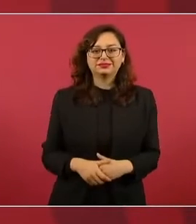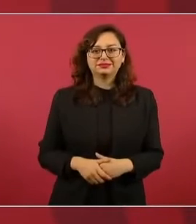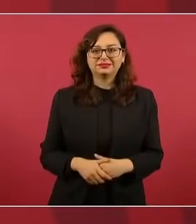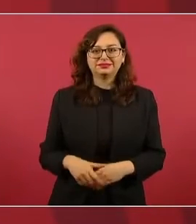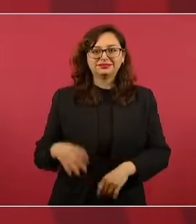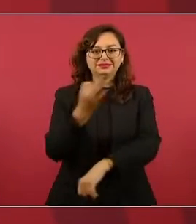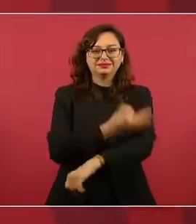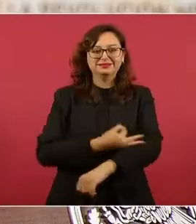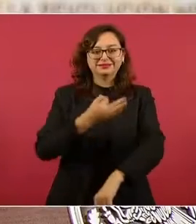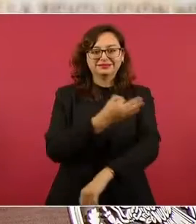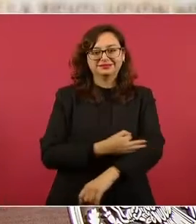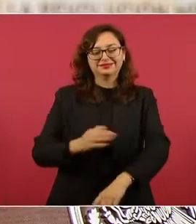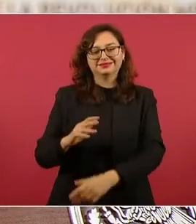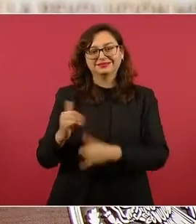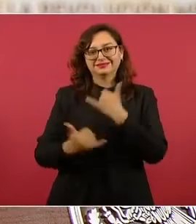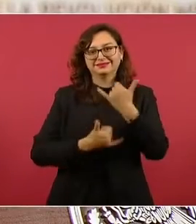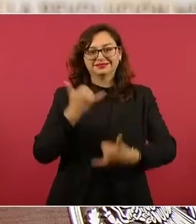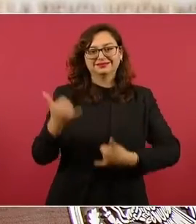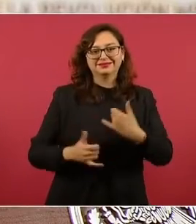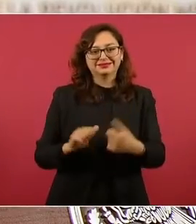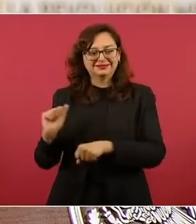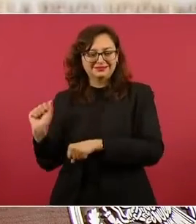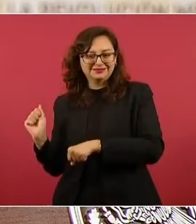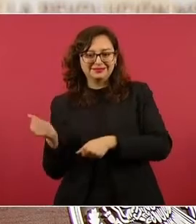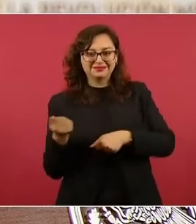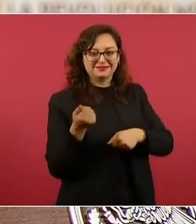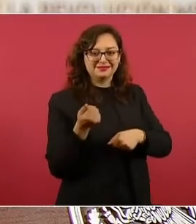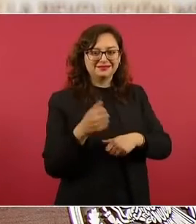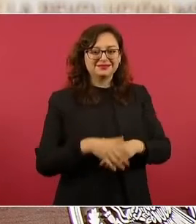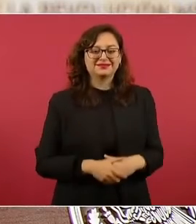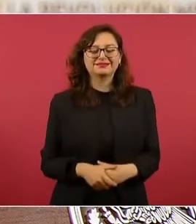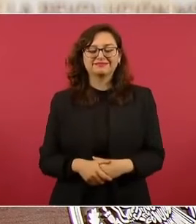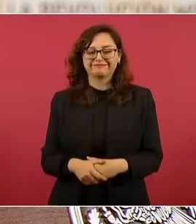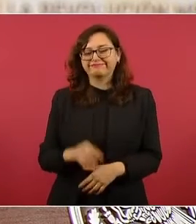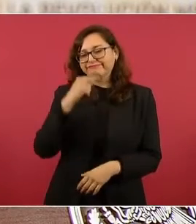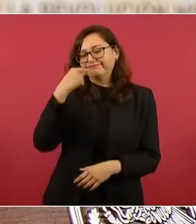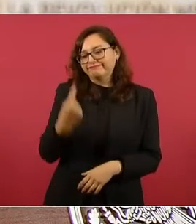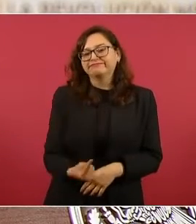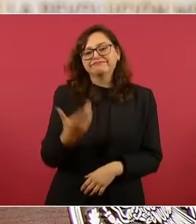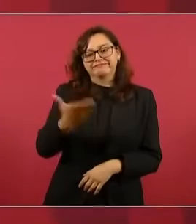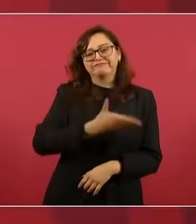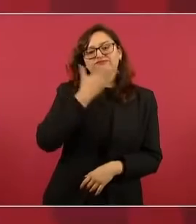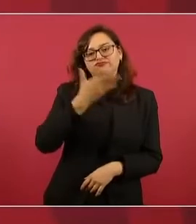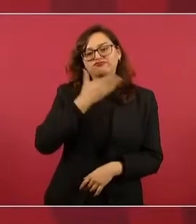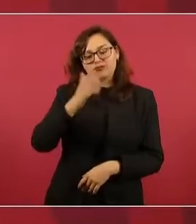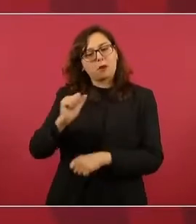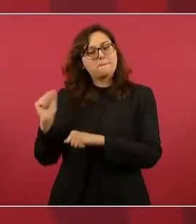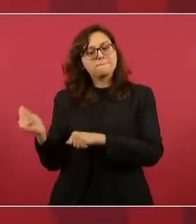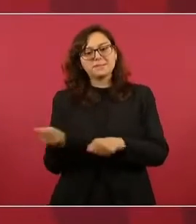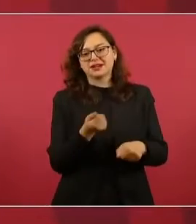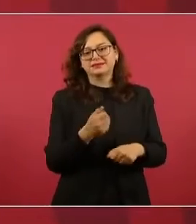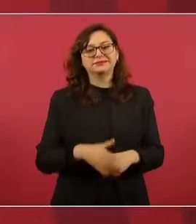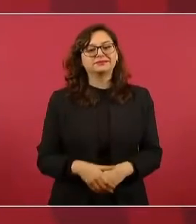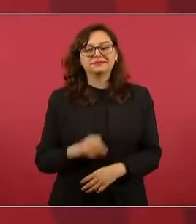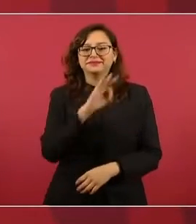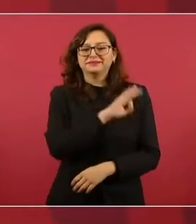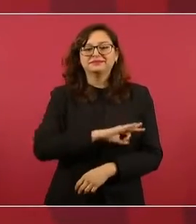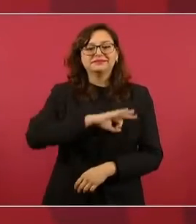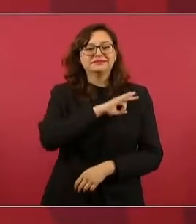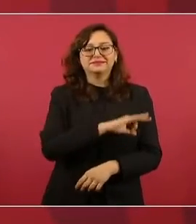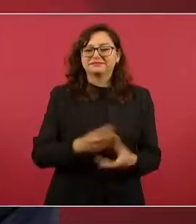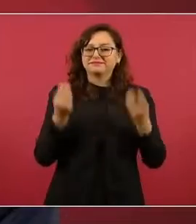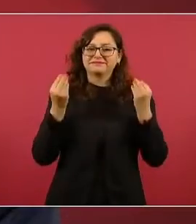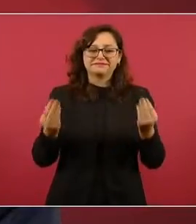a jugar béisbol desde niño y muy felices, muy